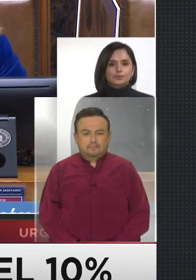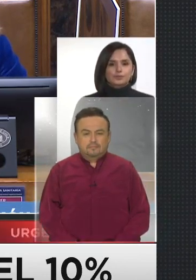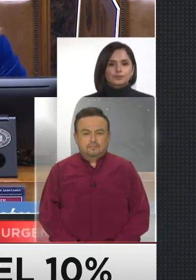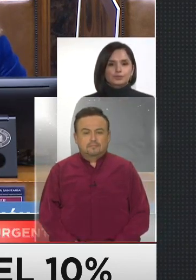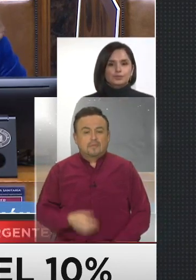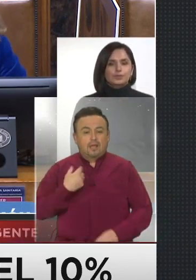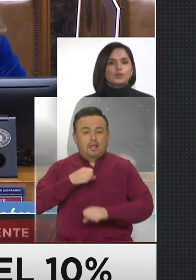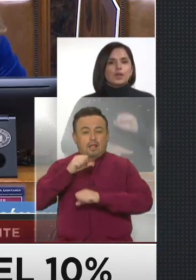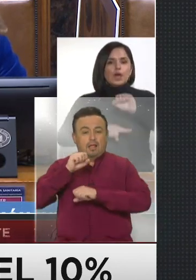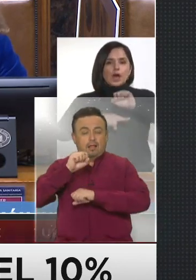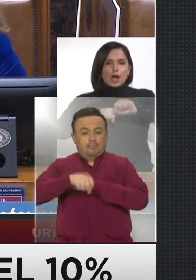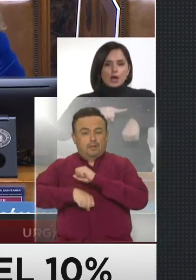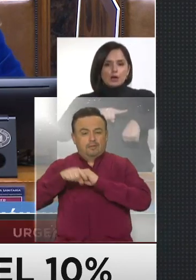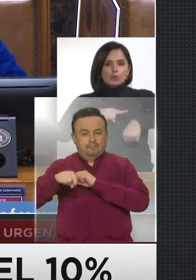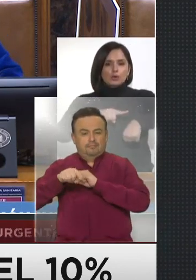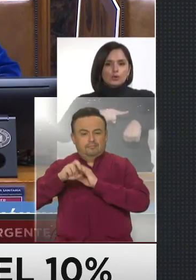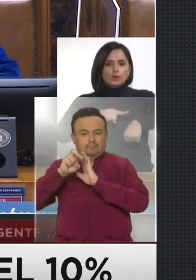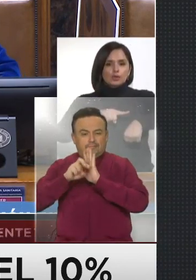Aprobado, entonces.